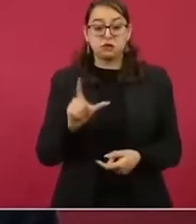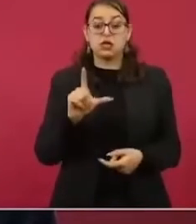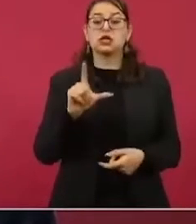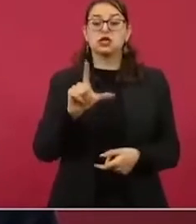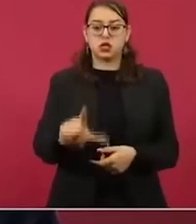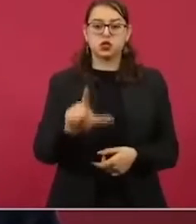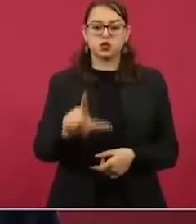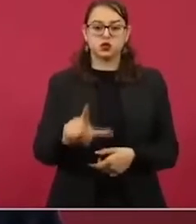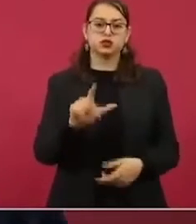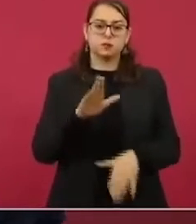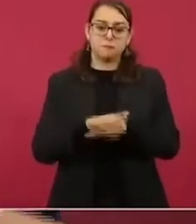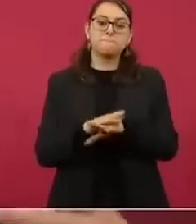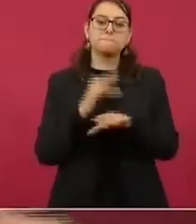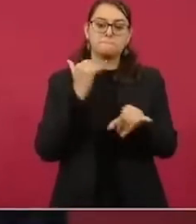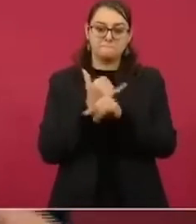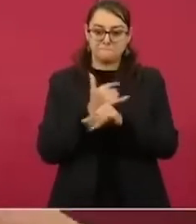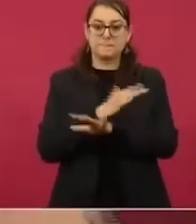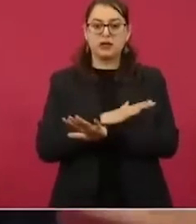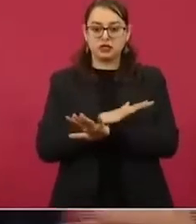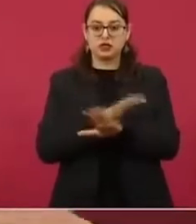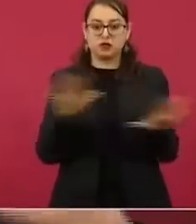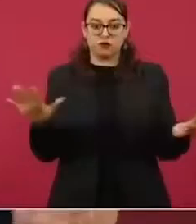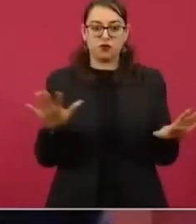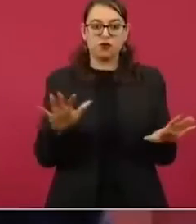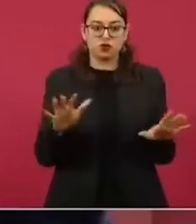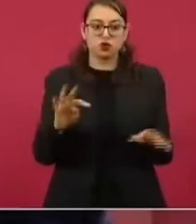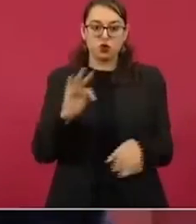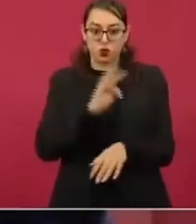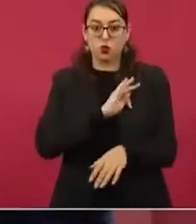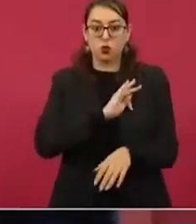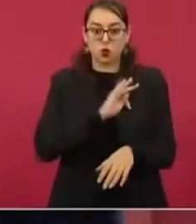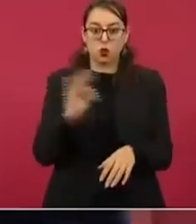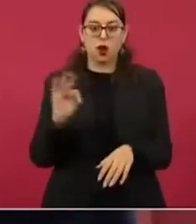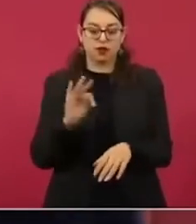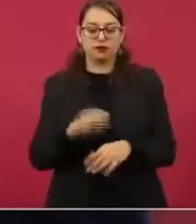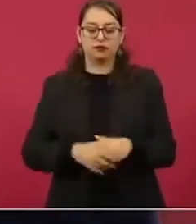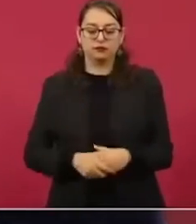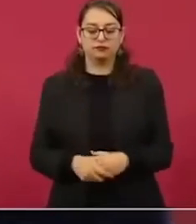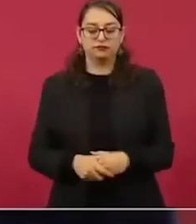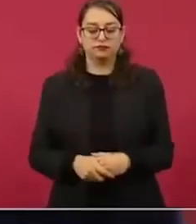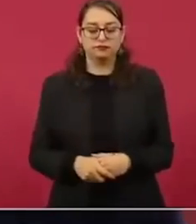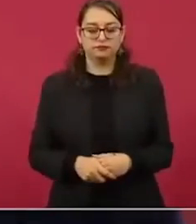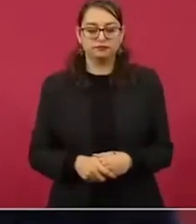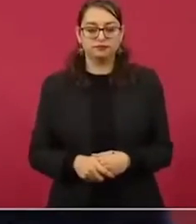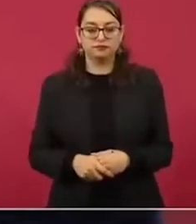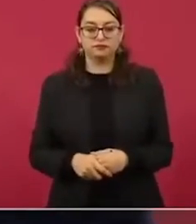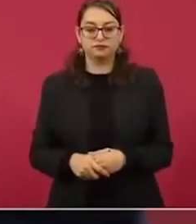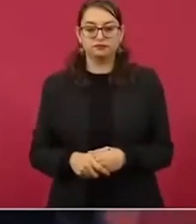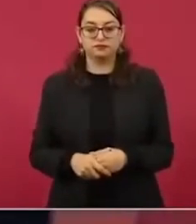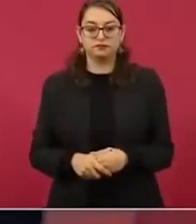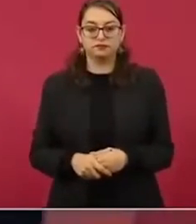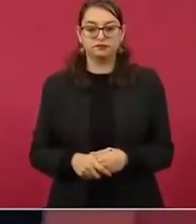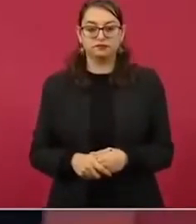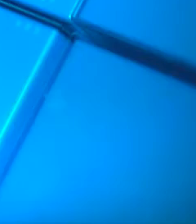estaremos en posibilidades de rendir un informe detallado de esto.